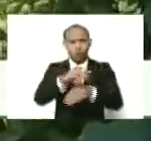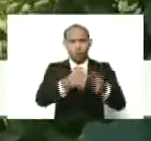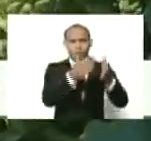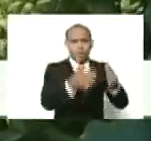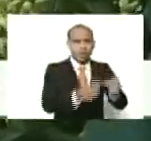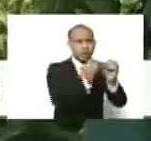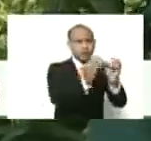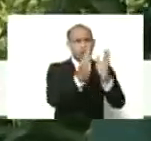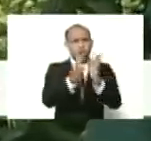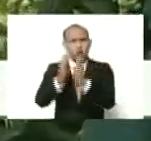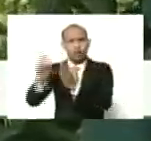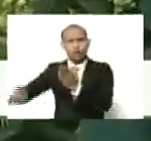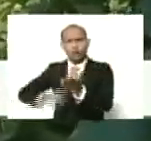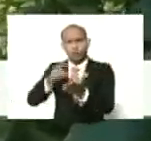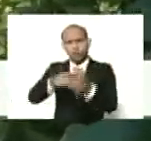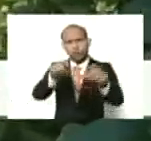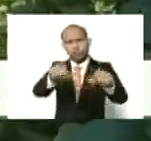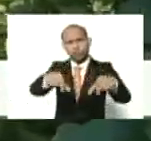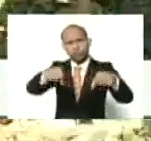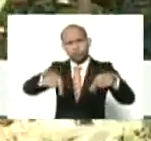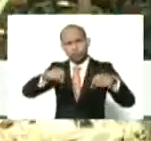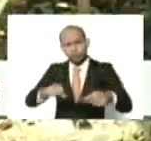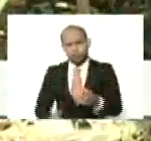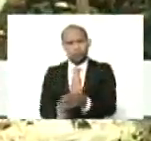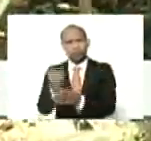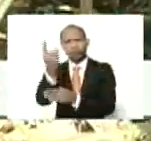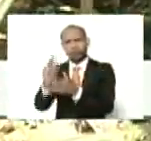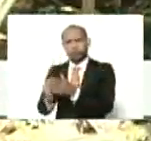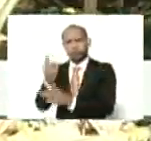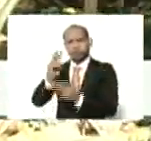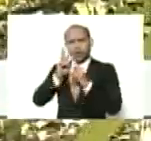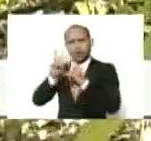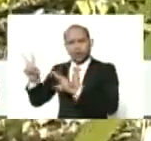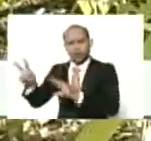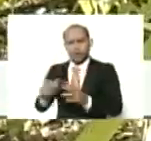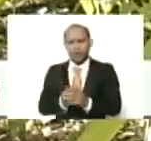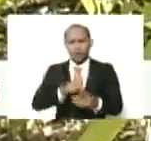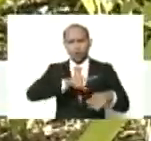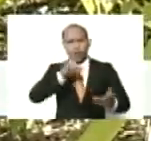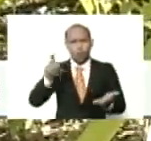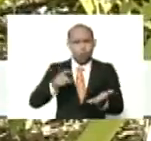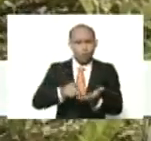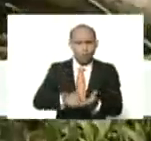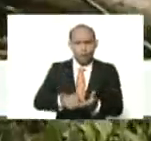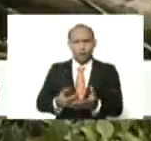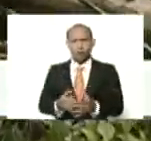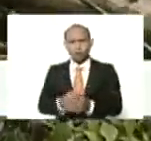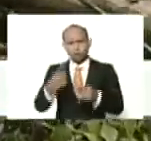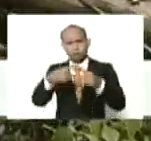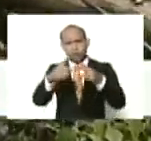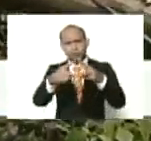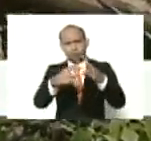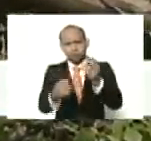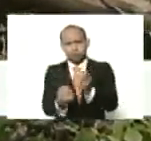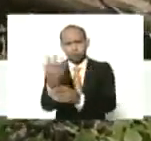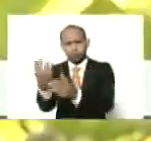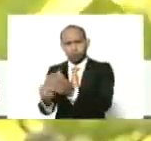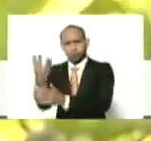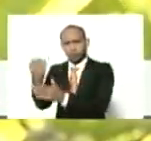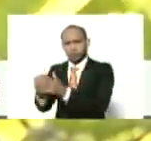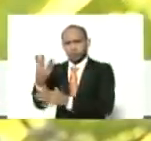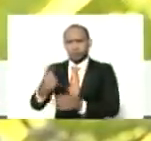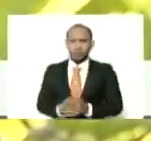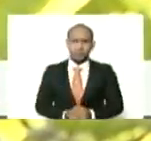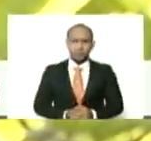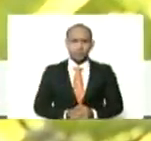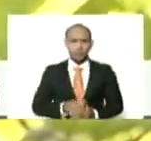organizamos para sembrar, para crear, ahí vemos la yuca, vemos el okumo, vemos ahora nosotros tenemos